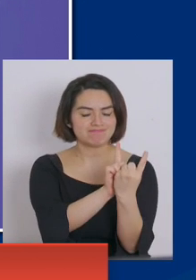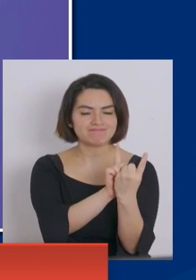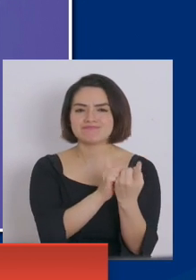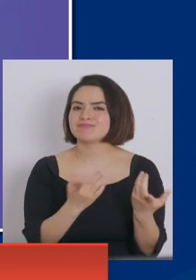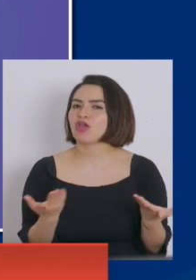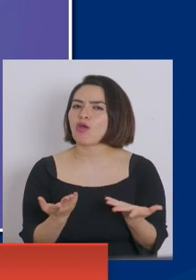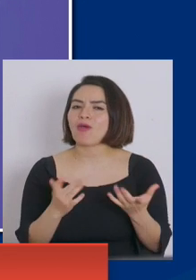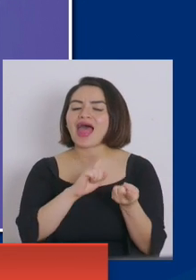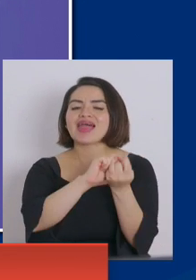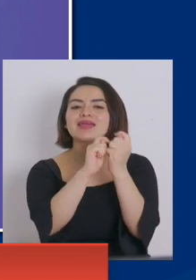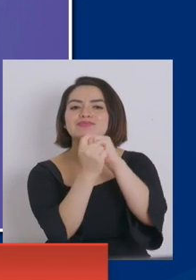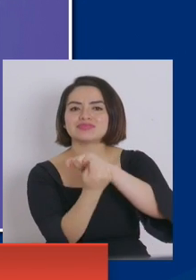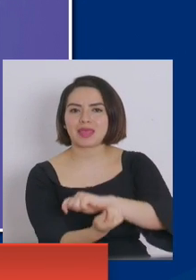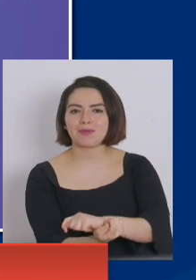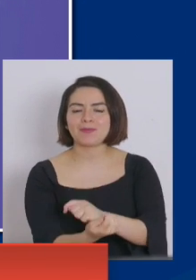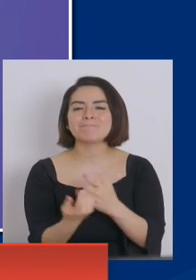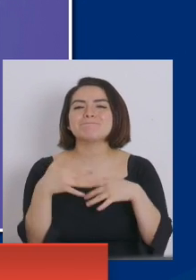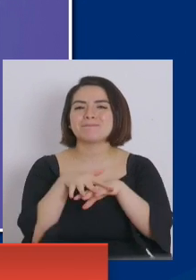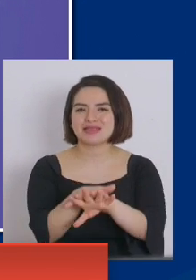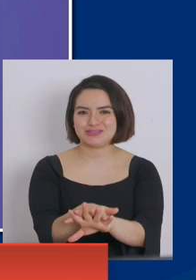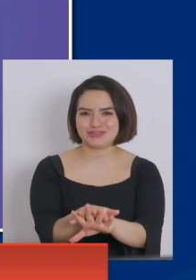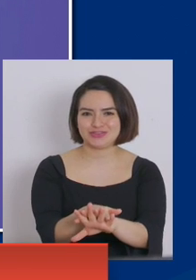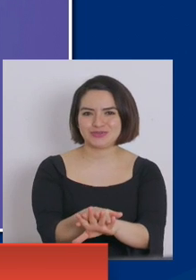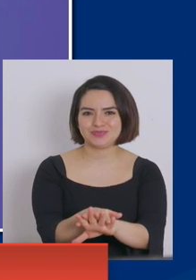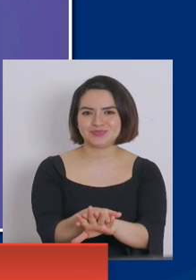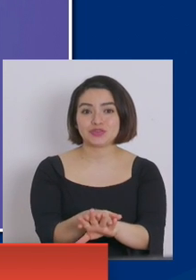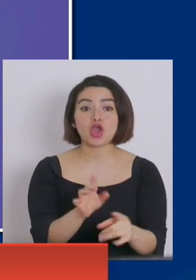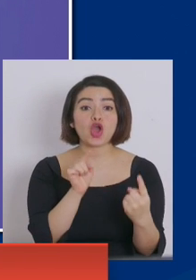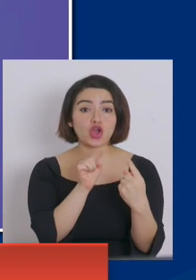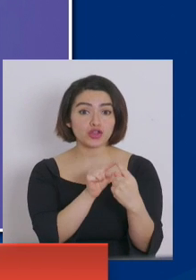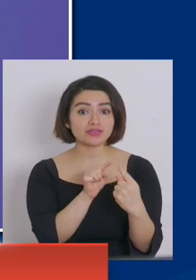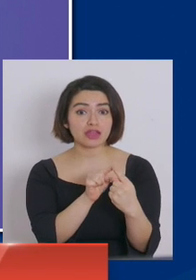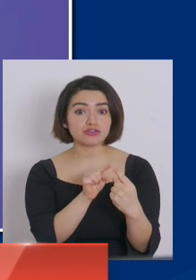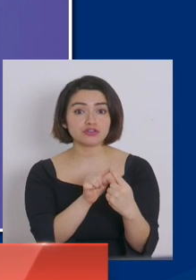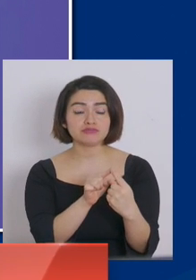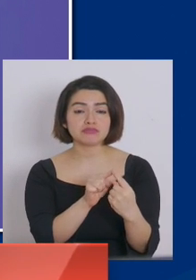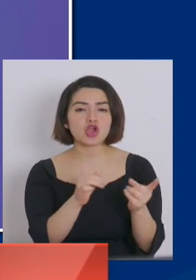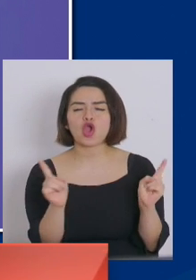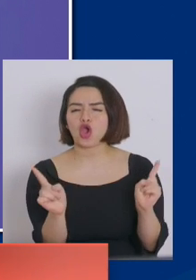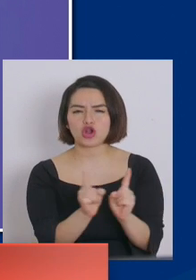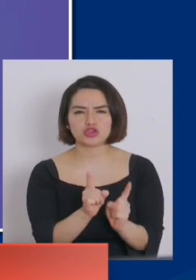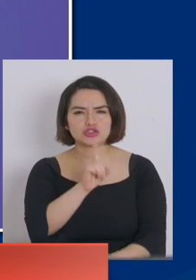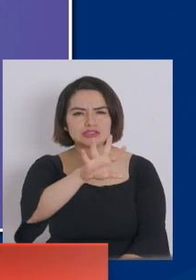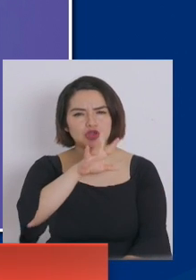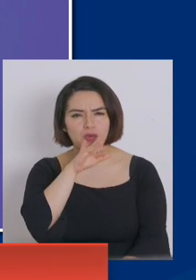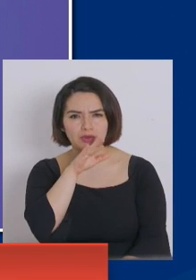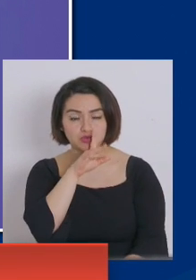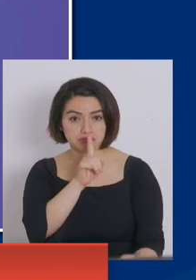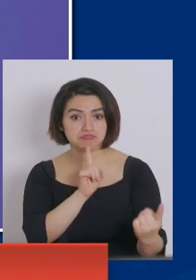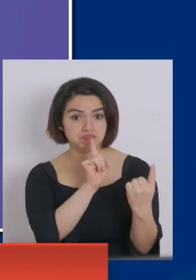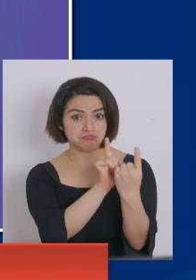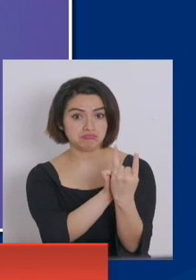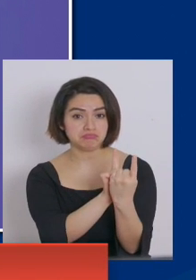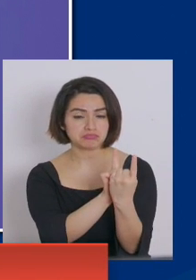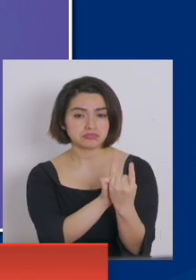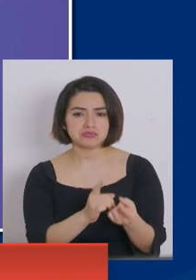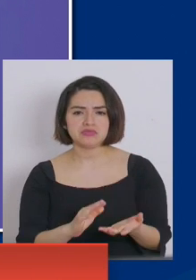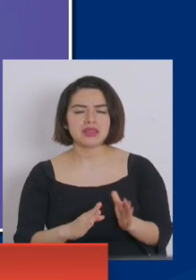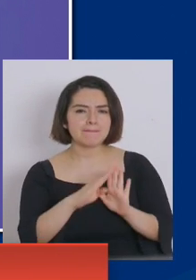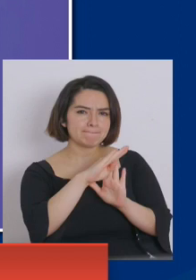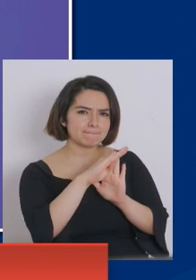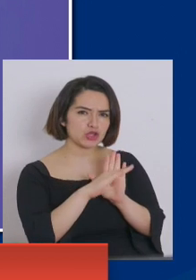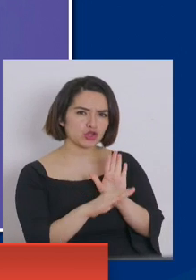encuesta mixta secuencial con un precontacto breve de cinco minutos, con todos los